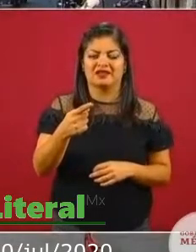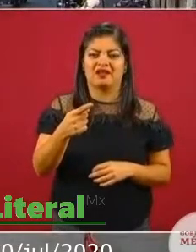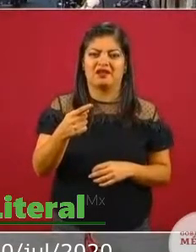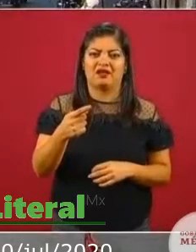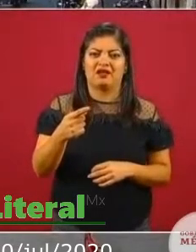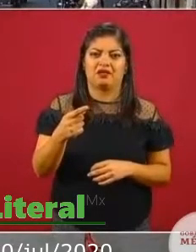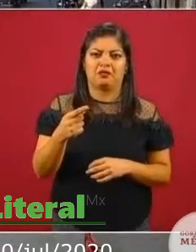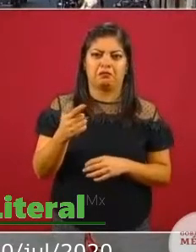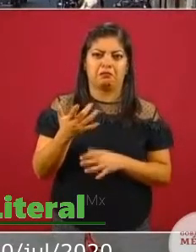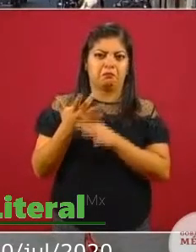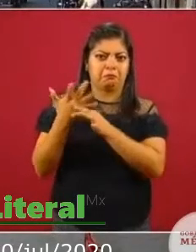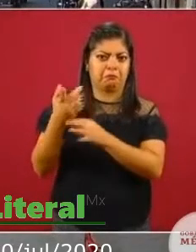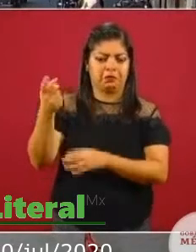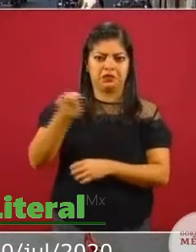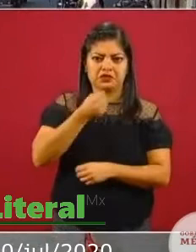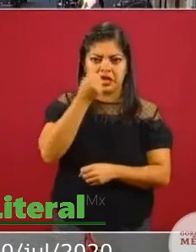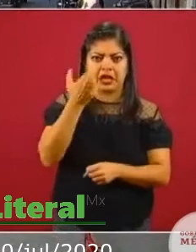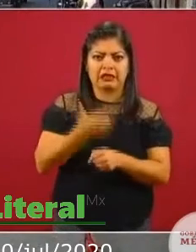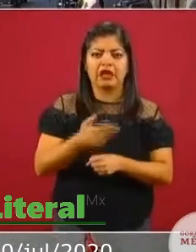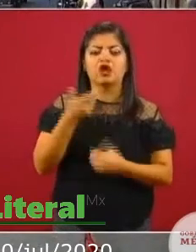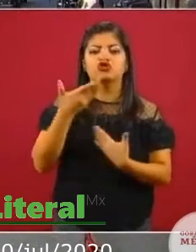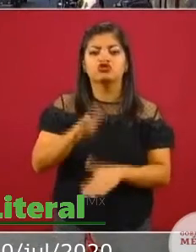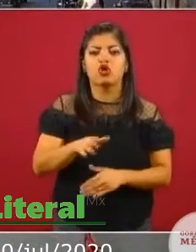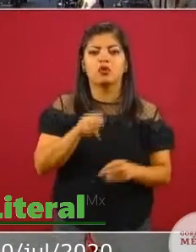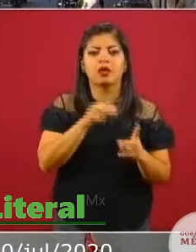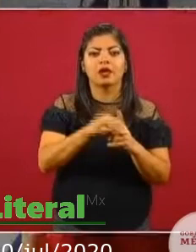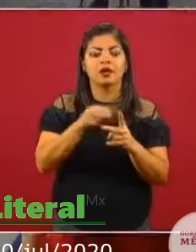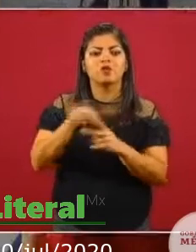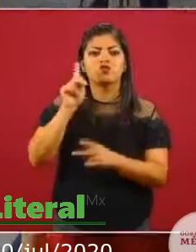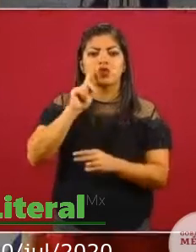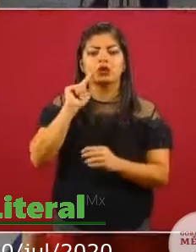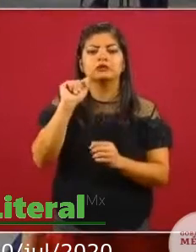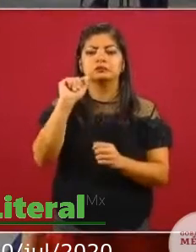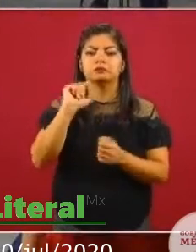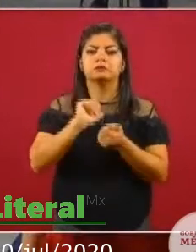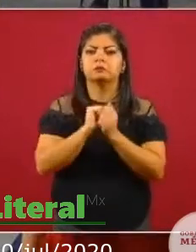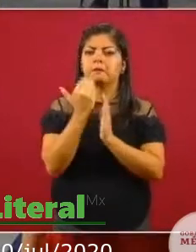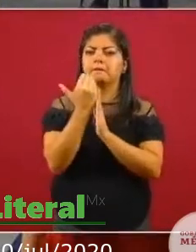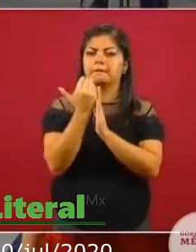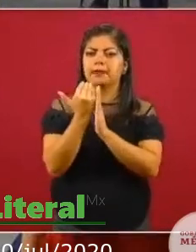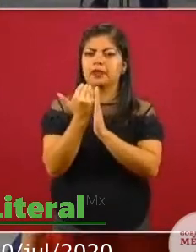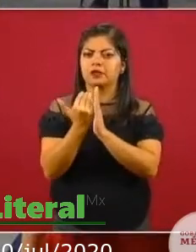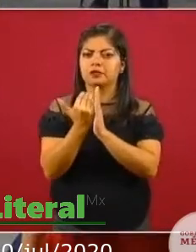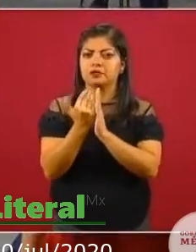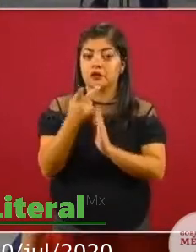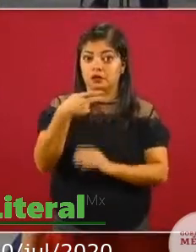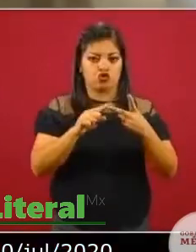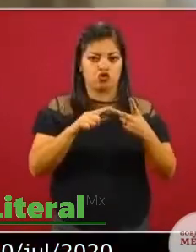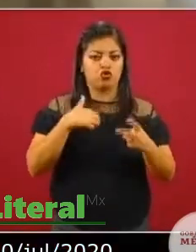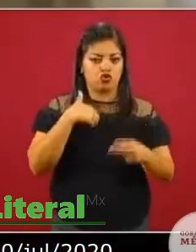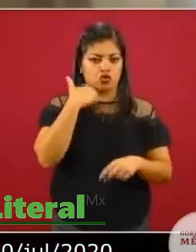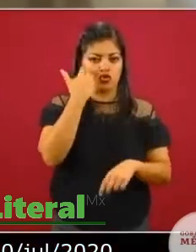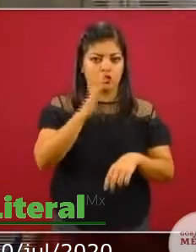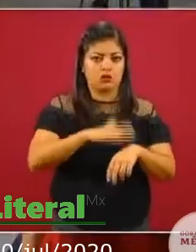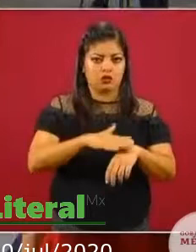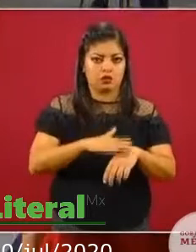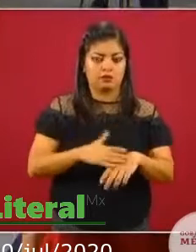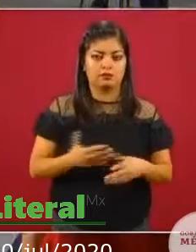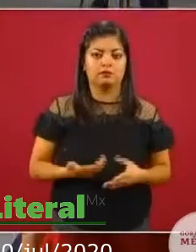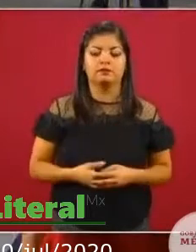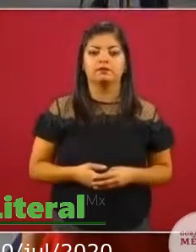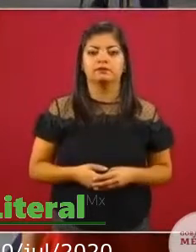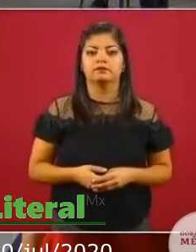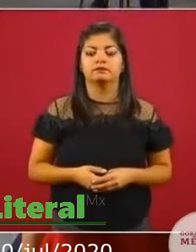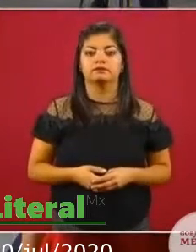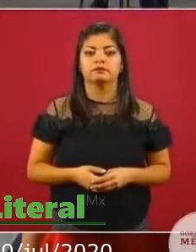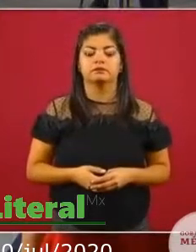el secretario el tema del feminicidio, sin embargo, la realidad no es esa. Bueno, pues